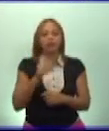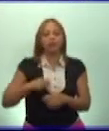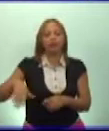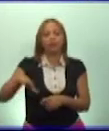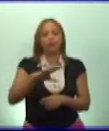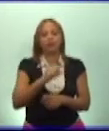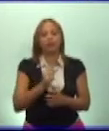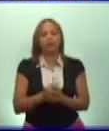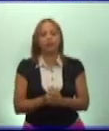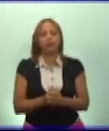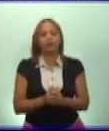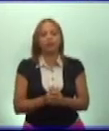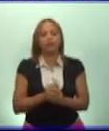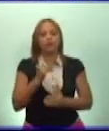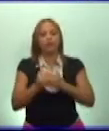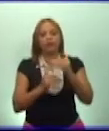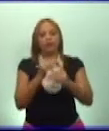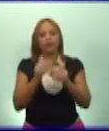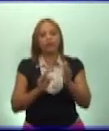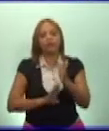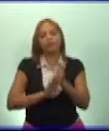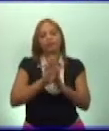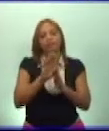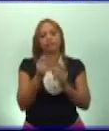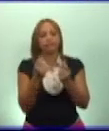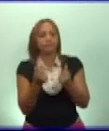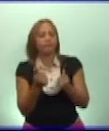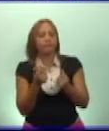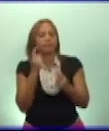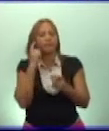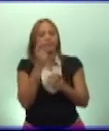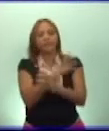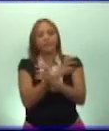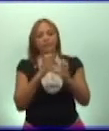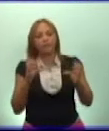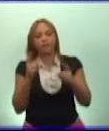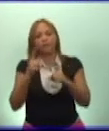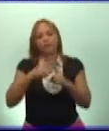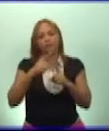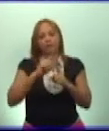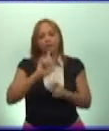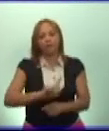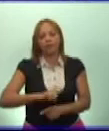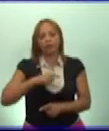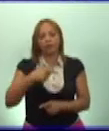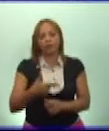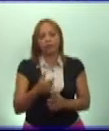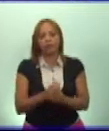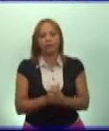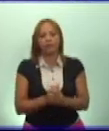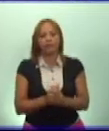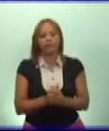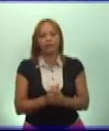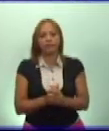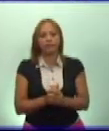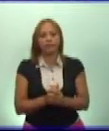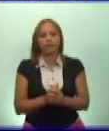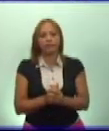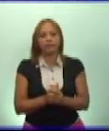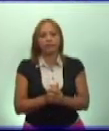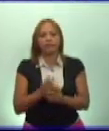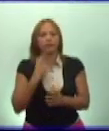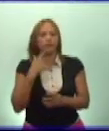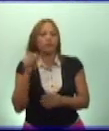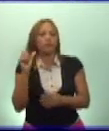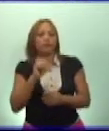Los avances en el desarrollo económico, científico, técnico y cultural. La democracia para la mayoría,